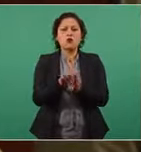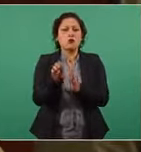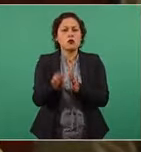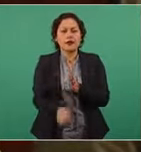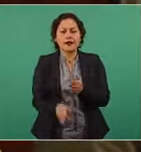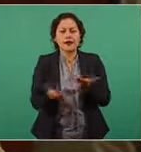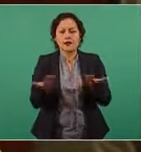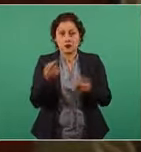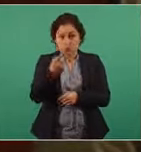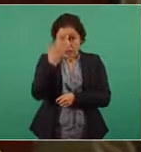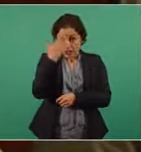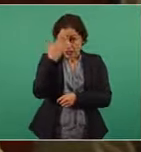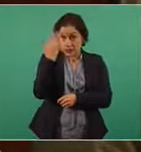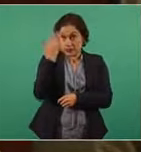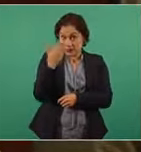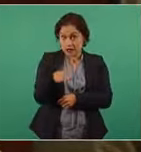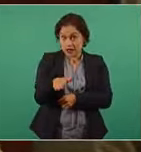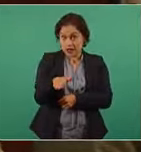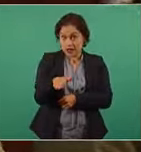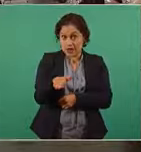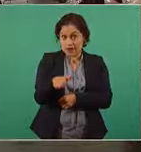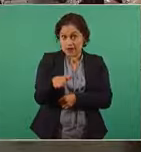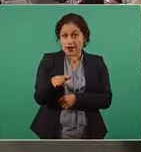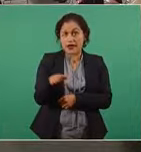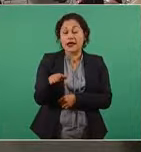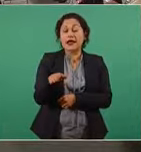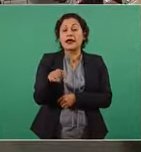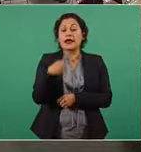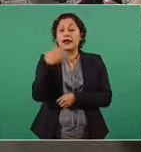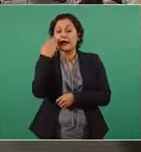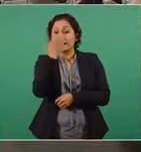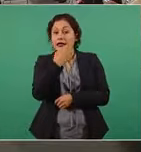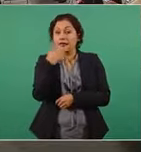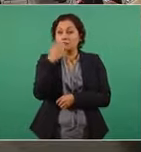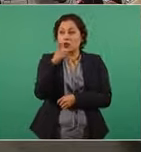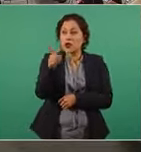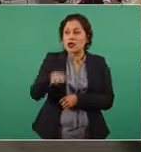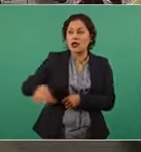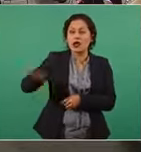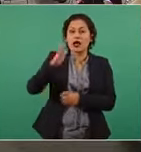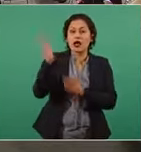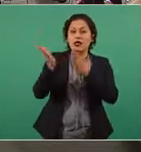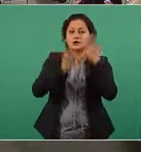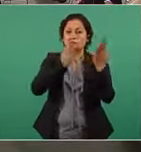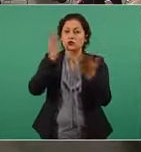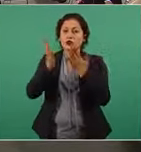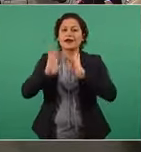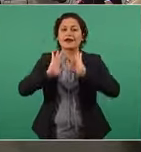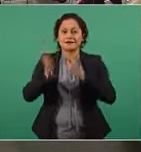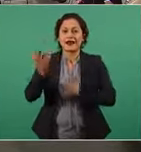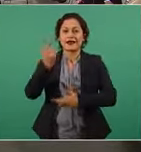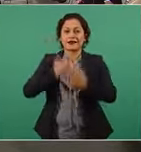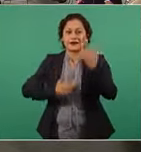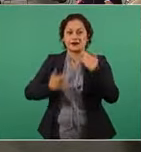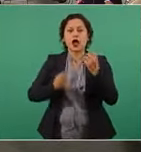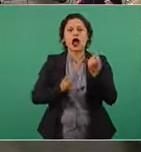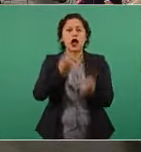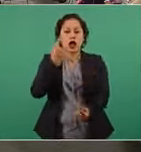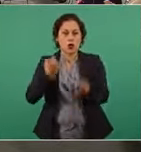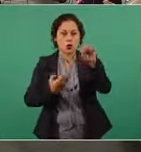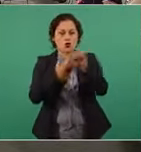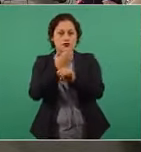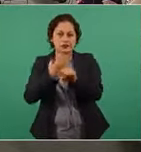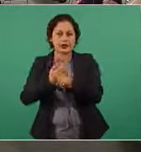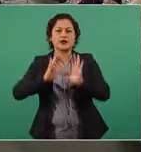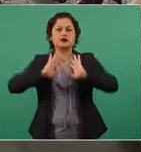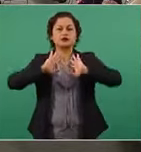reportes de cuántos estudiantes han regresado a clases en los diferentes estados en donde ya se ha reactivado esta